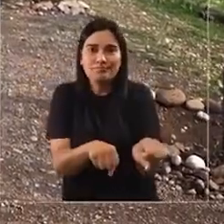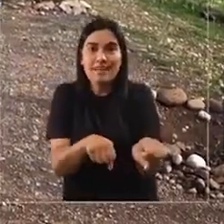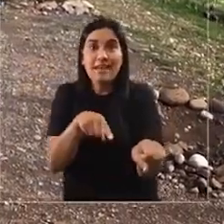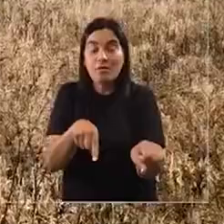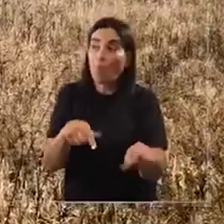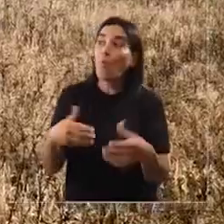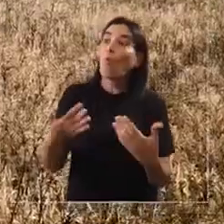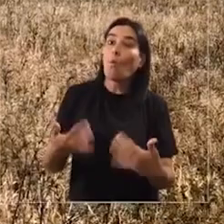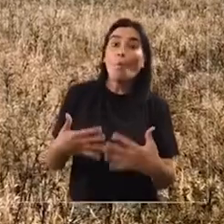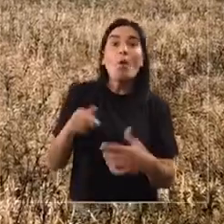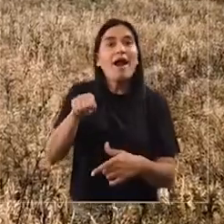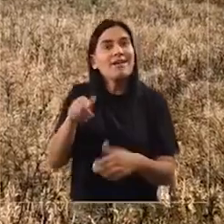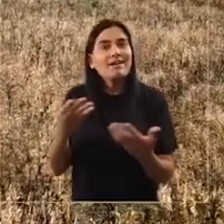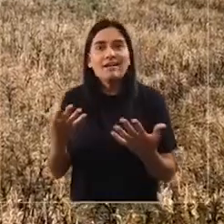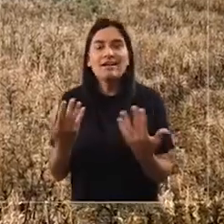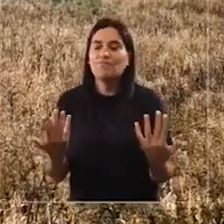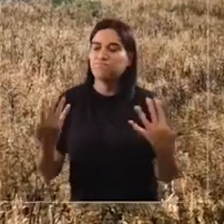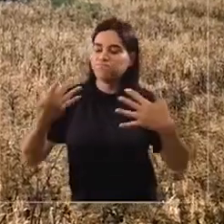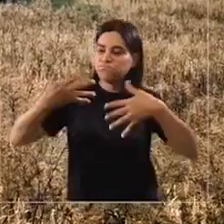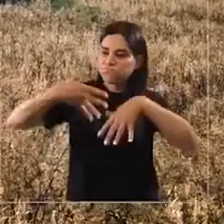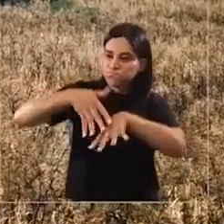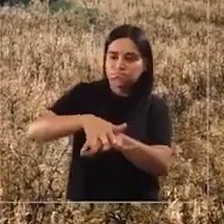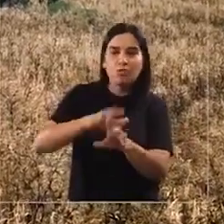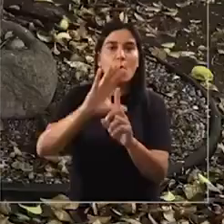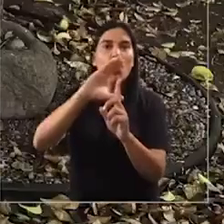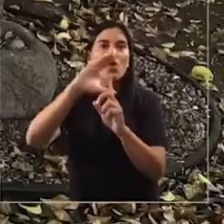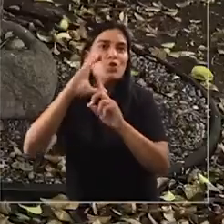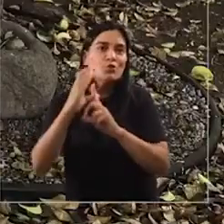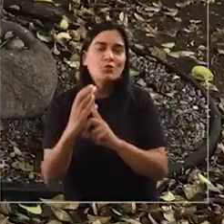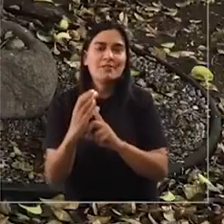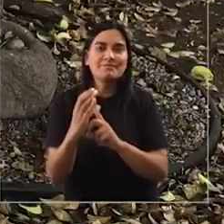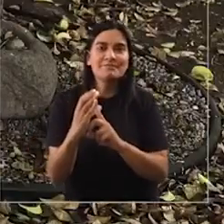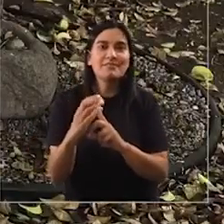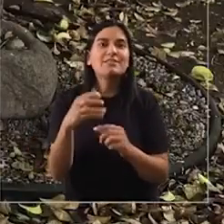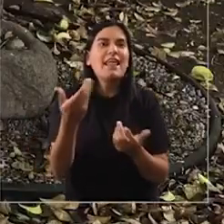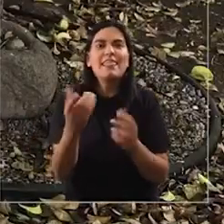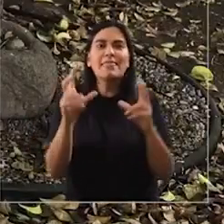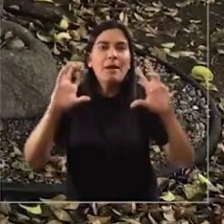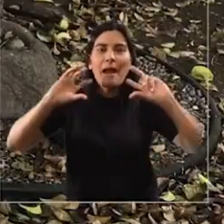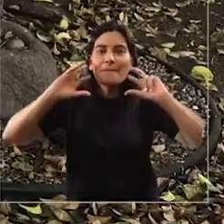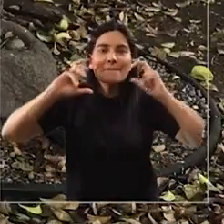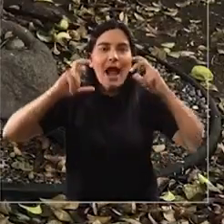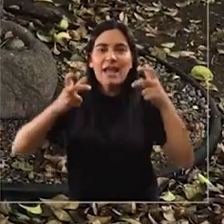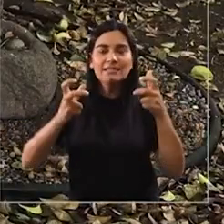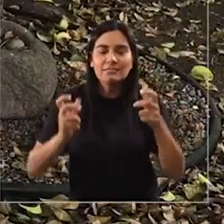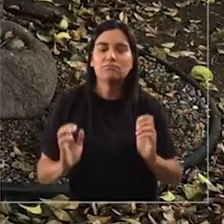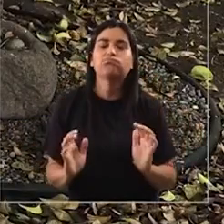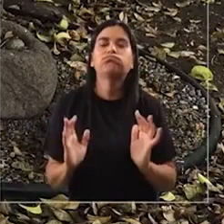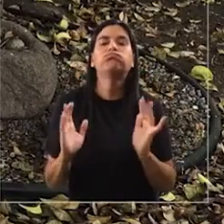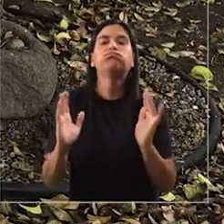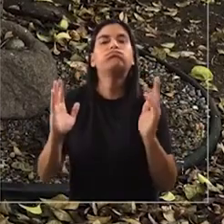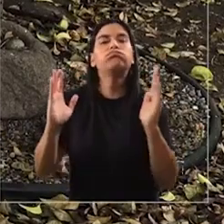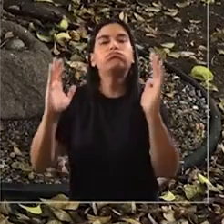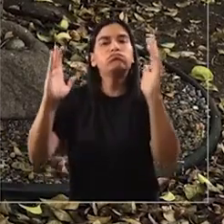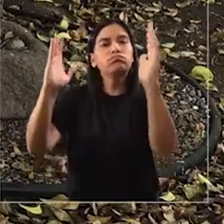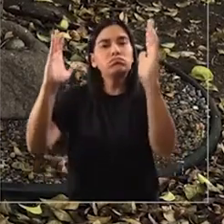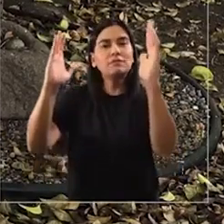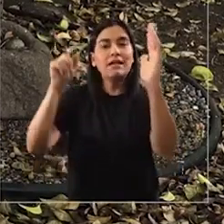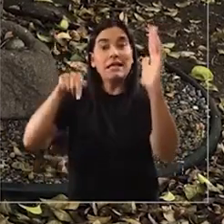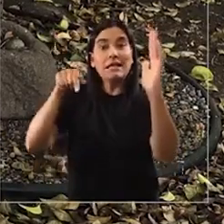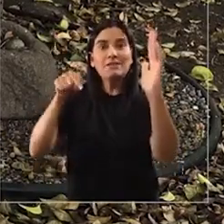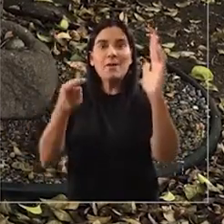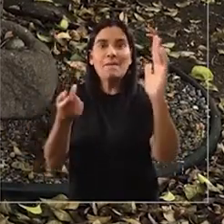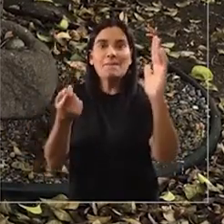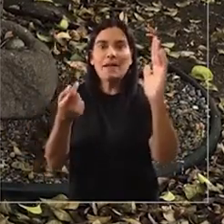mezcla de cultura. Entonces el maíz que crece van a ser los hijos del